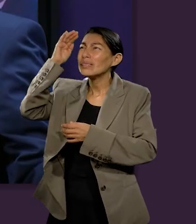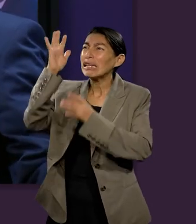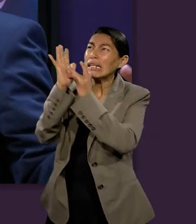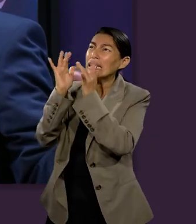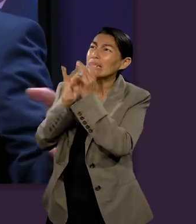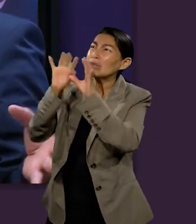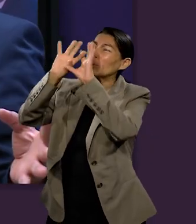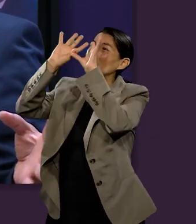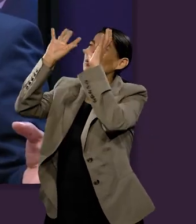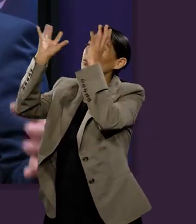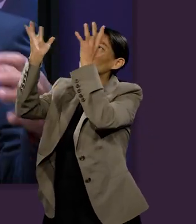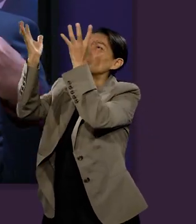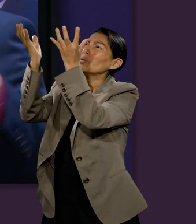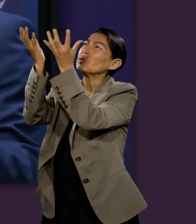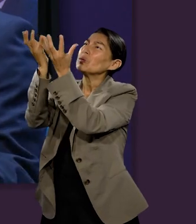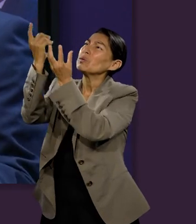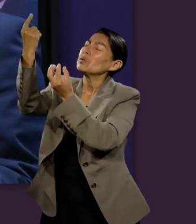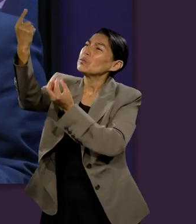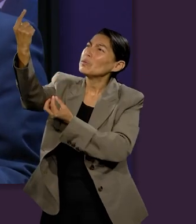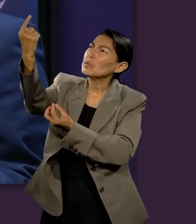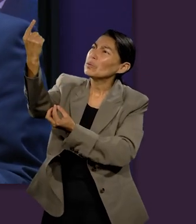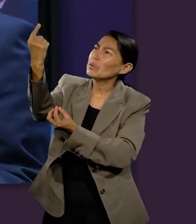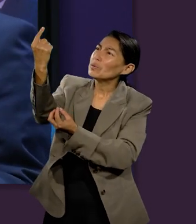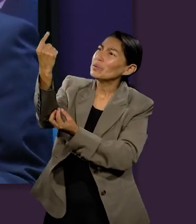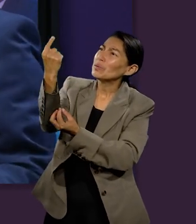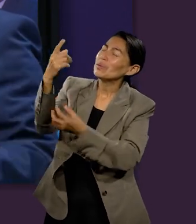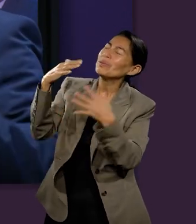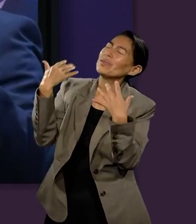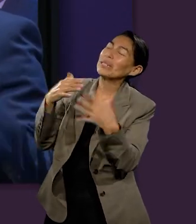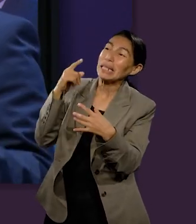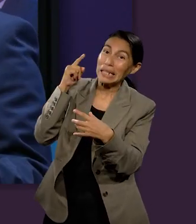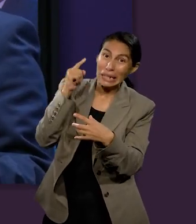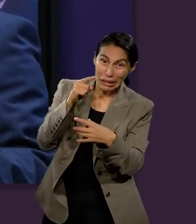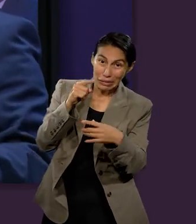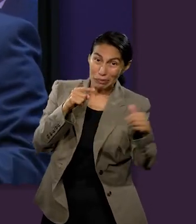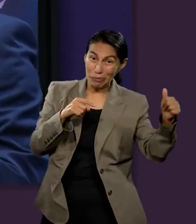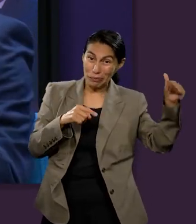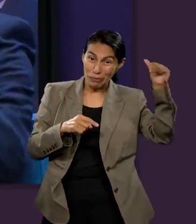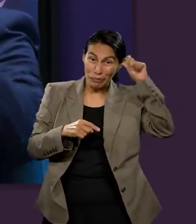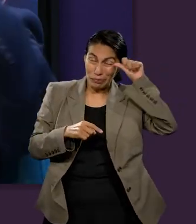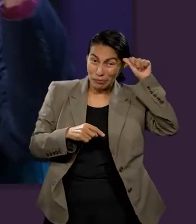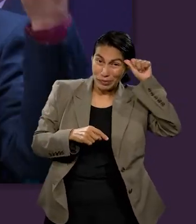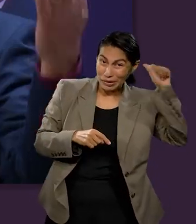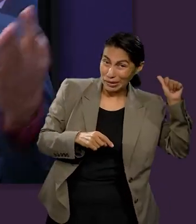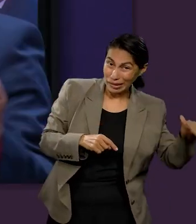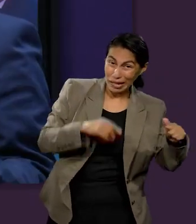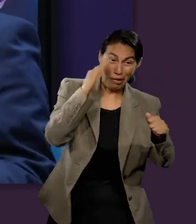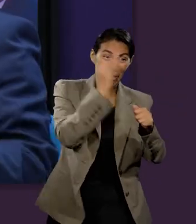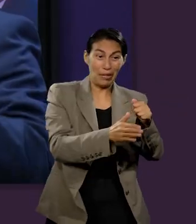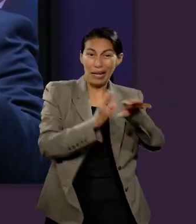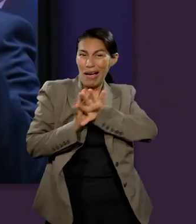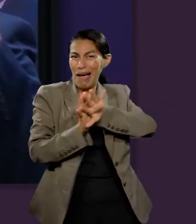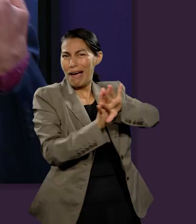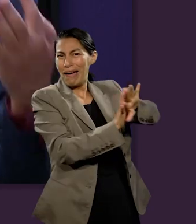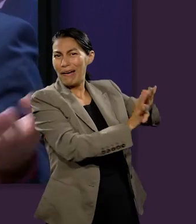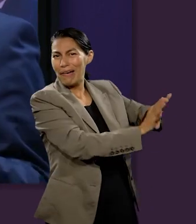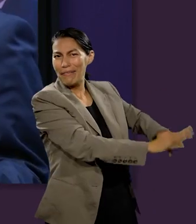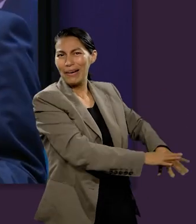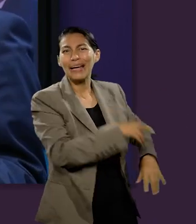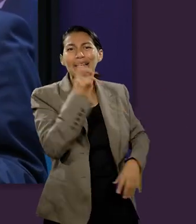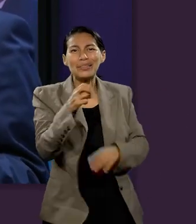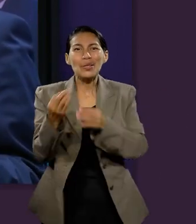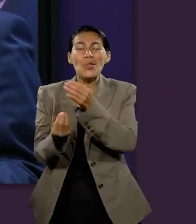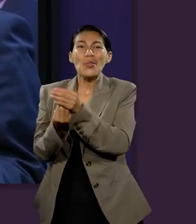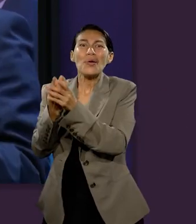es el punto final de la historia del pecado y claro es el principio de una nueva historia de un